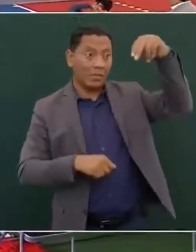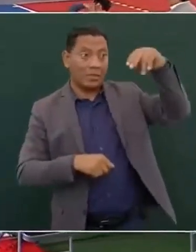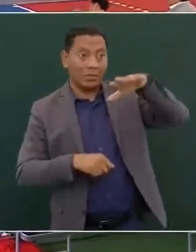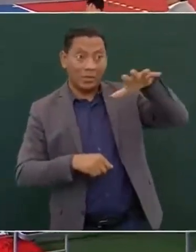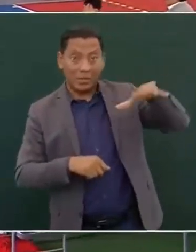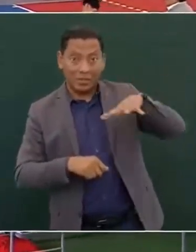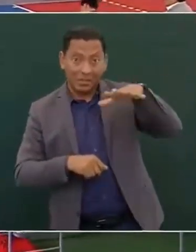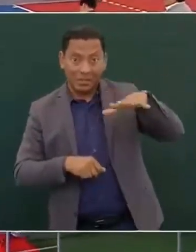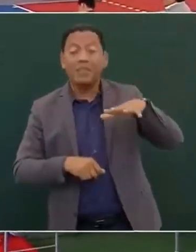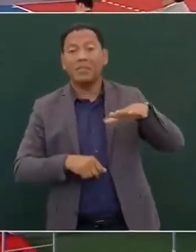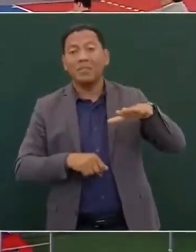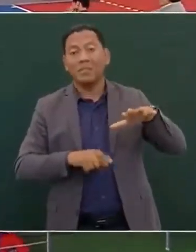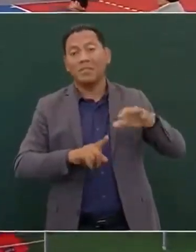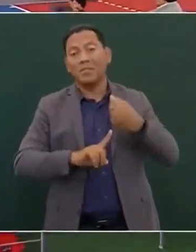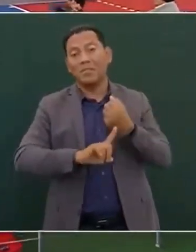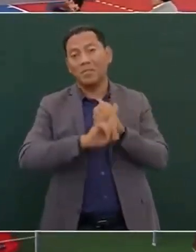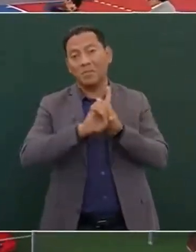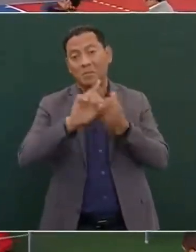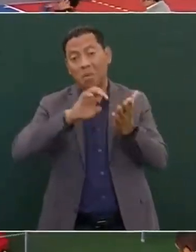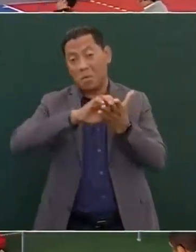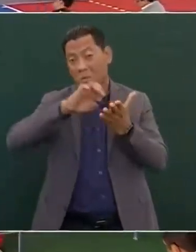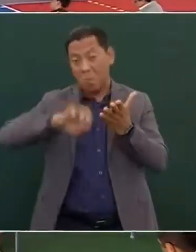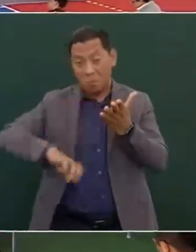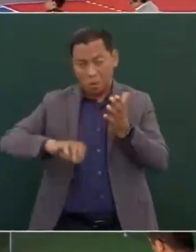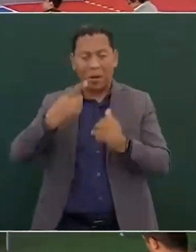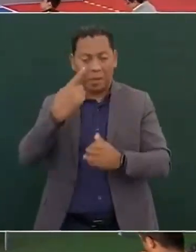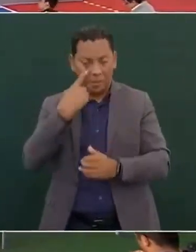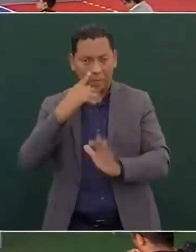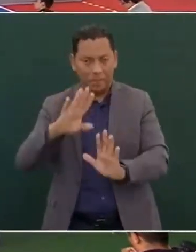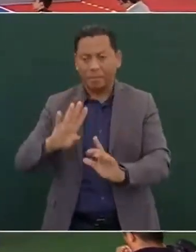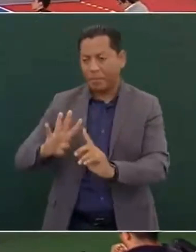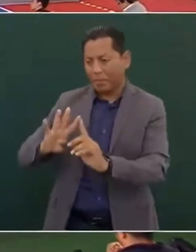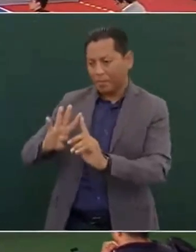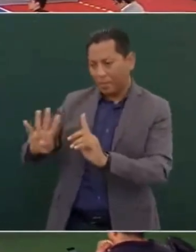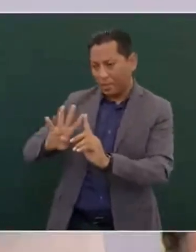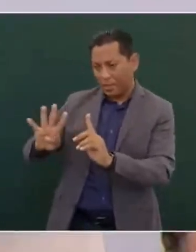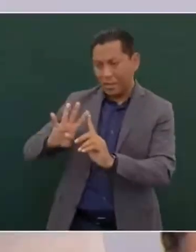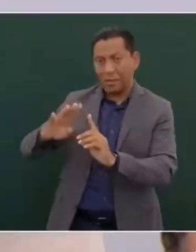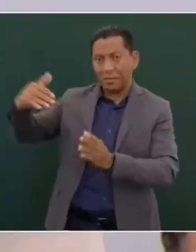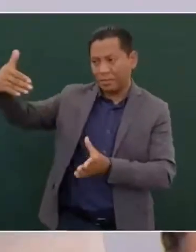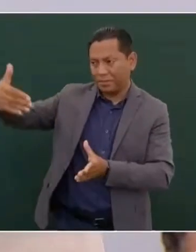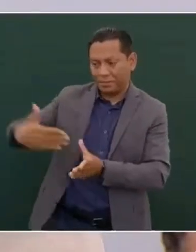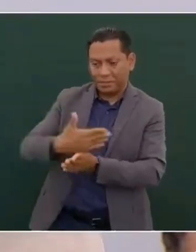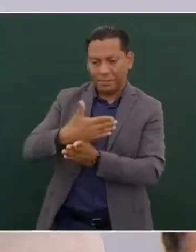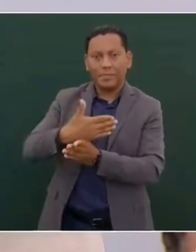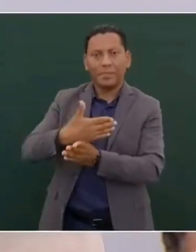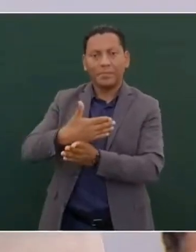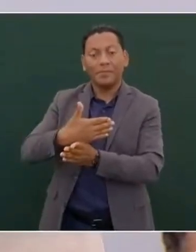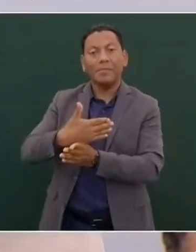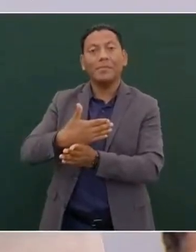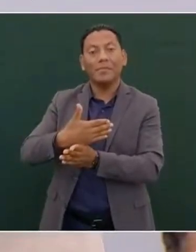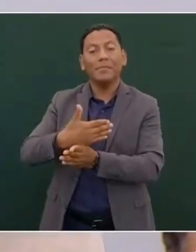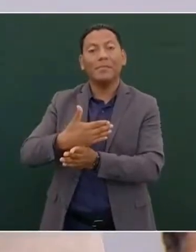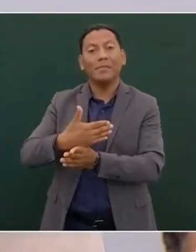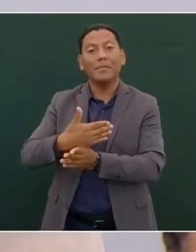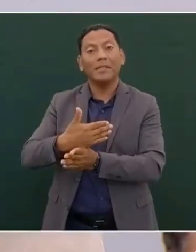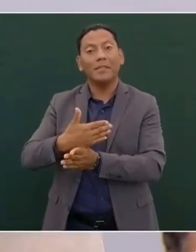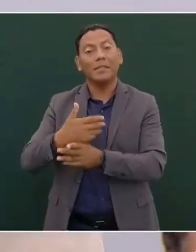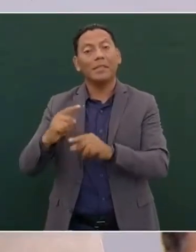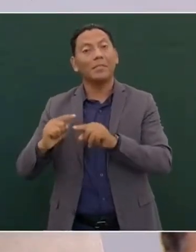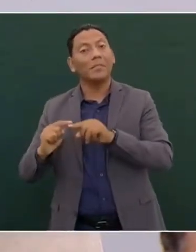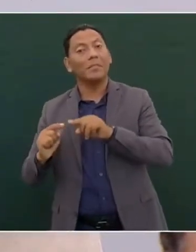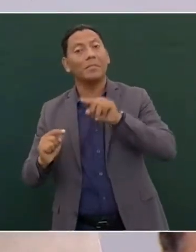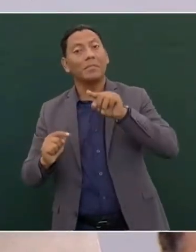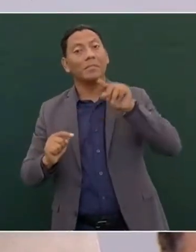Entonces, el que los migrantes atraviesen el territorio,